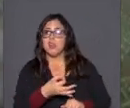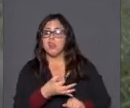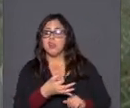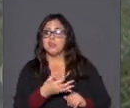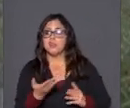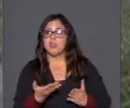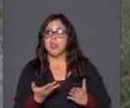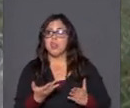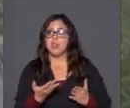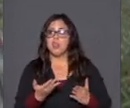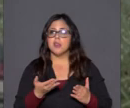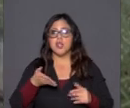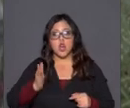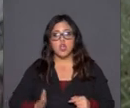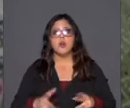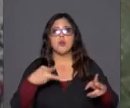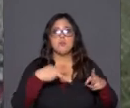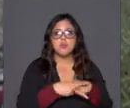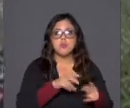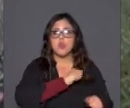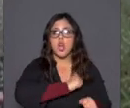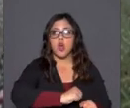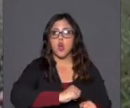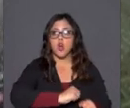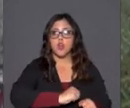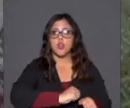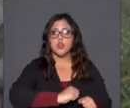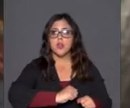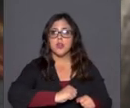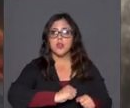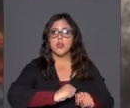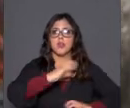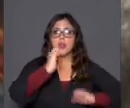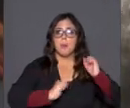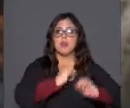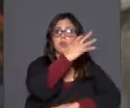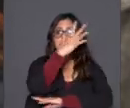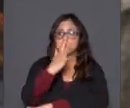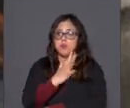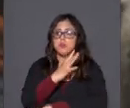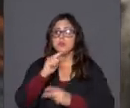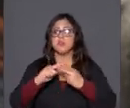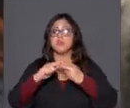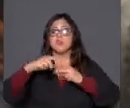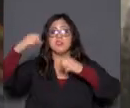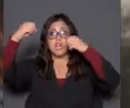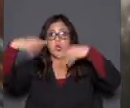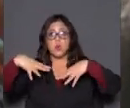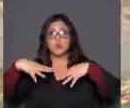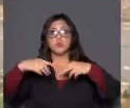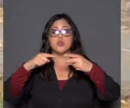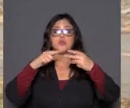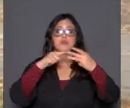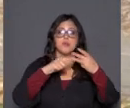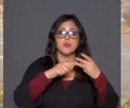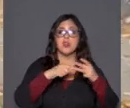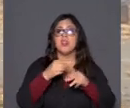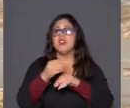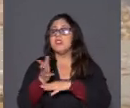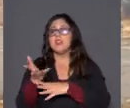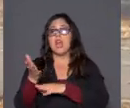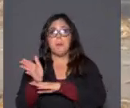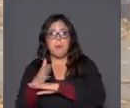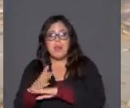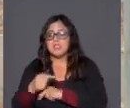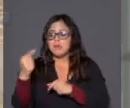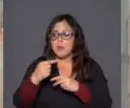a continuar con sabotajes en contra principalmente de industria forestal, hidroeléctrica, minera y salmonera. ¿Qué le pide usted al gobierno entonces? ¿Lo